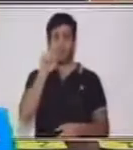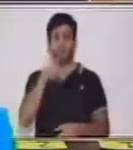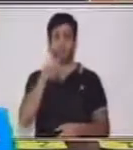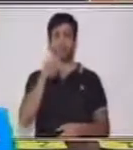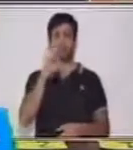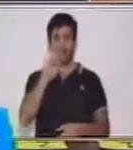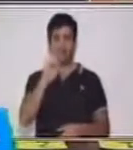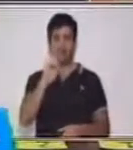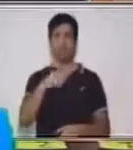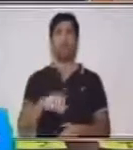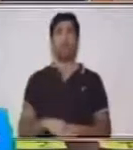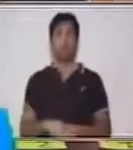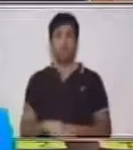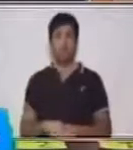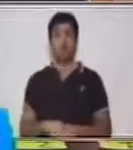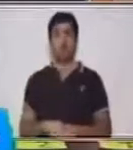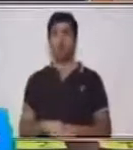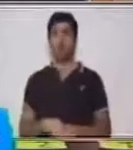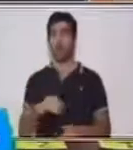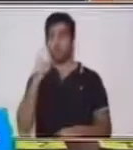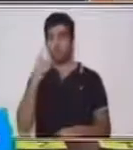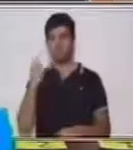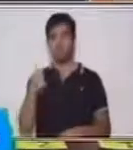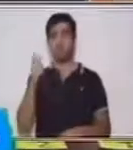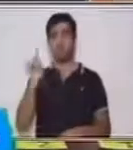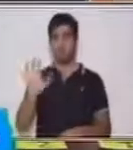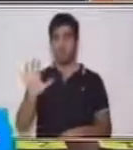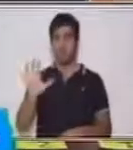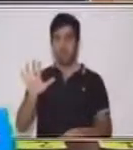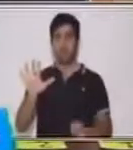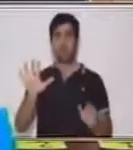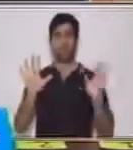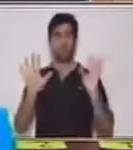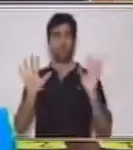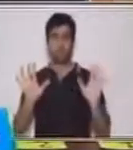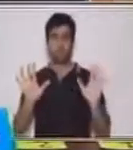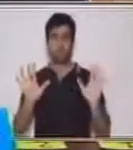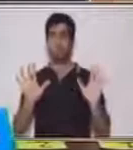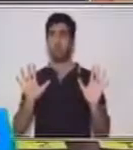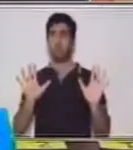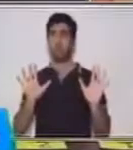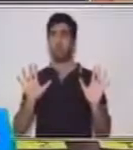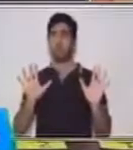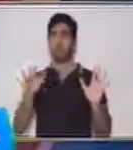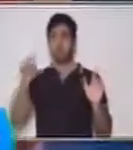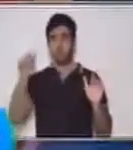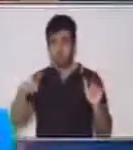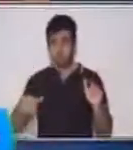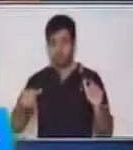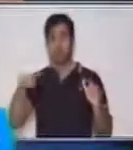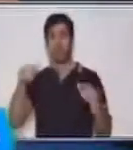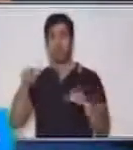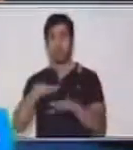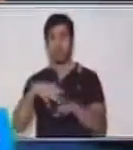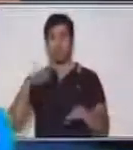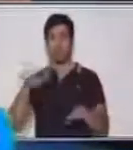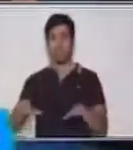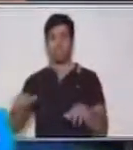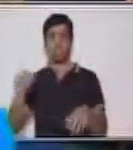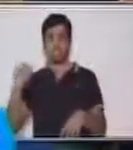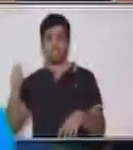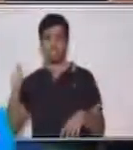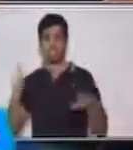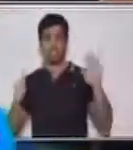contemos los dedos de nuestras manos. Cinco, diez, vamos con nuestros pies, quince,